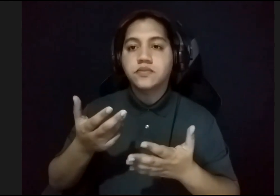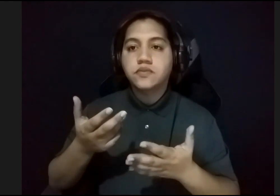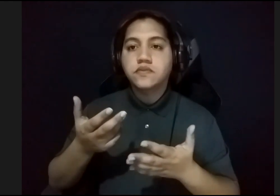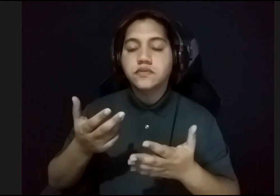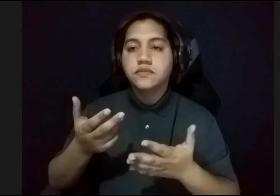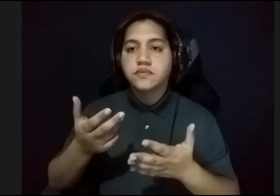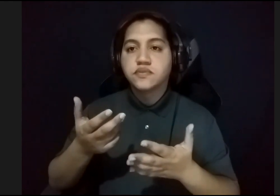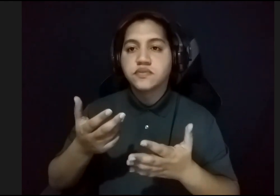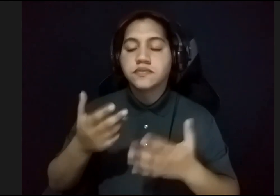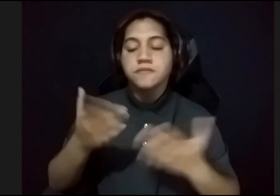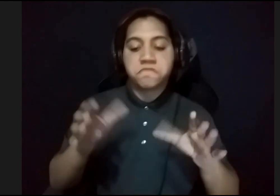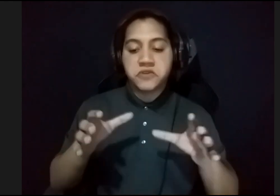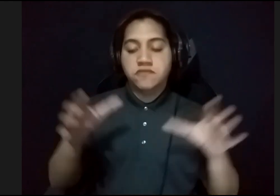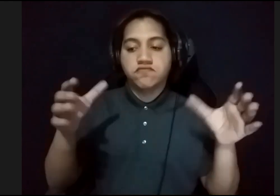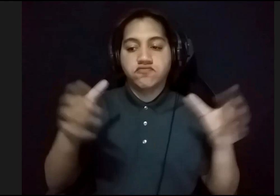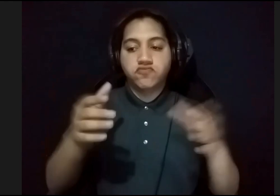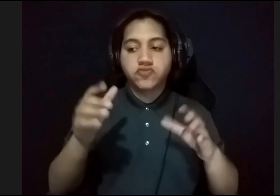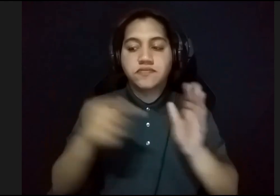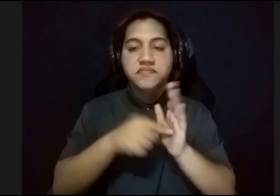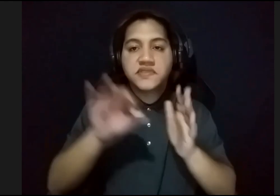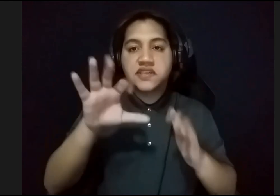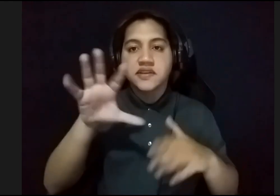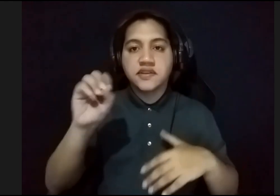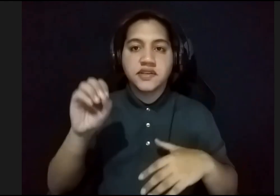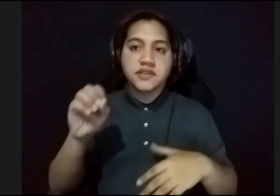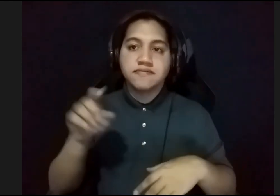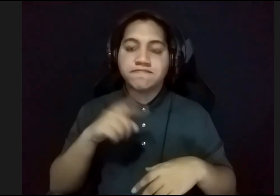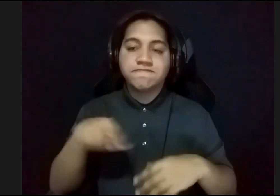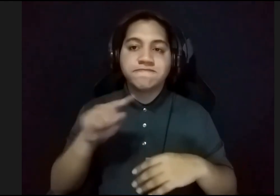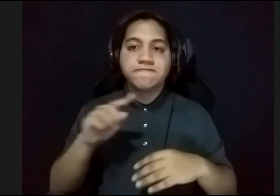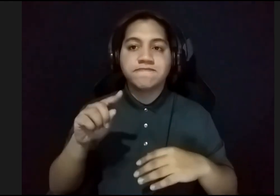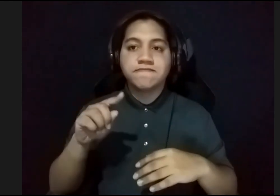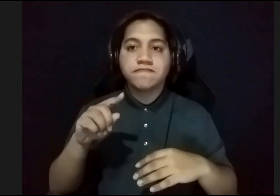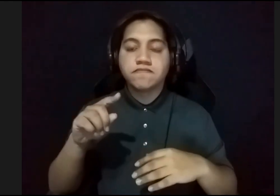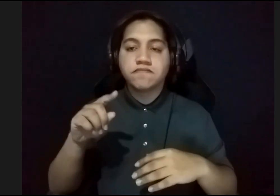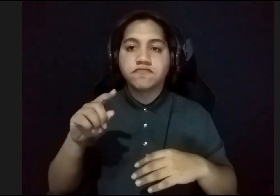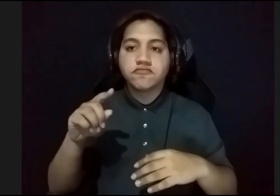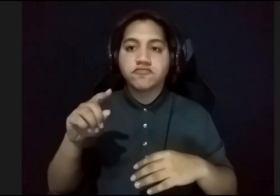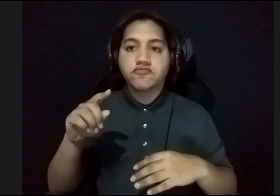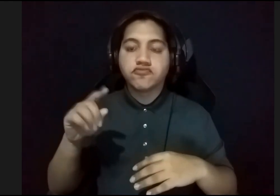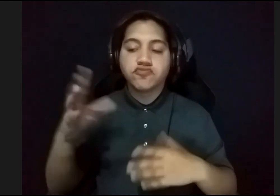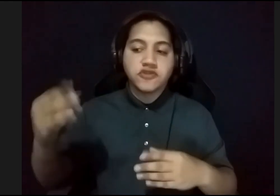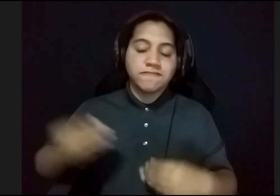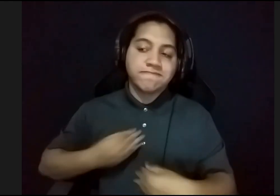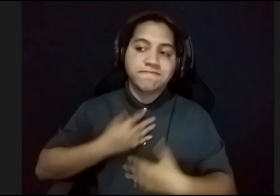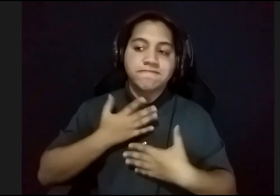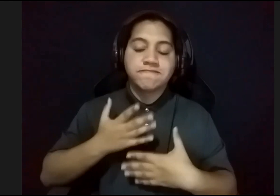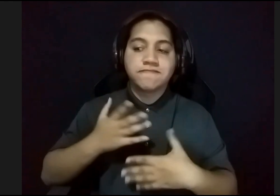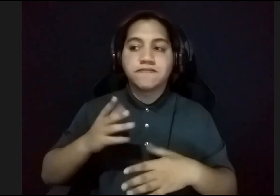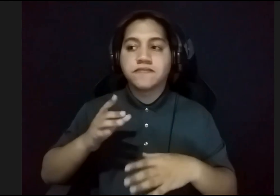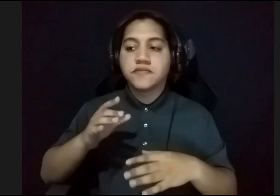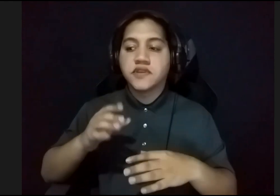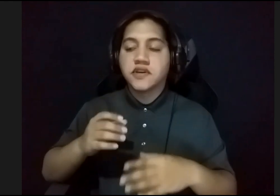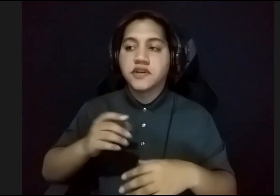50 recibieron de una forma u otra estos movimientos como la abstracción, el expresionismo abstracto,